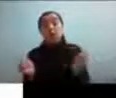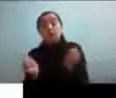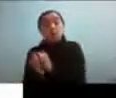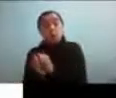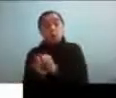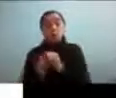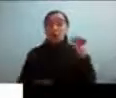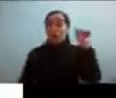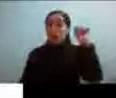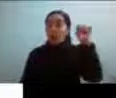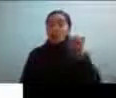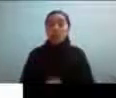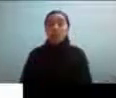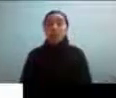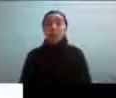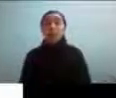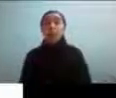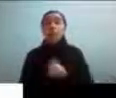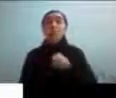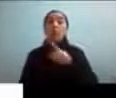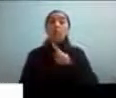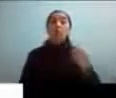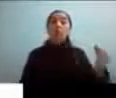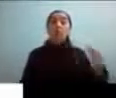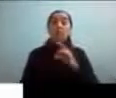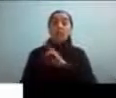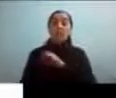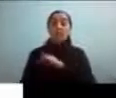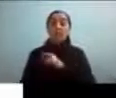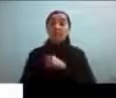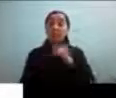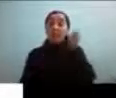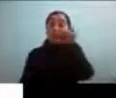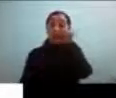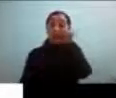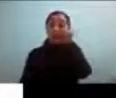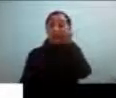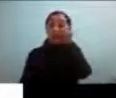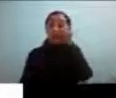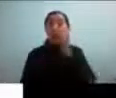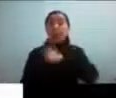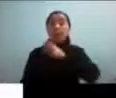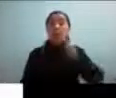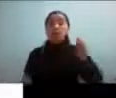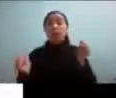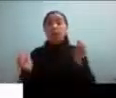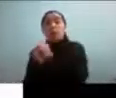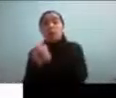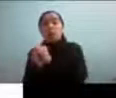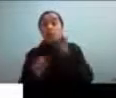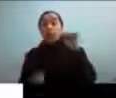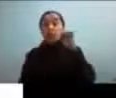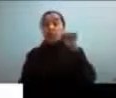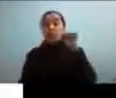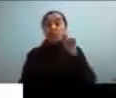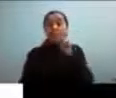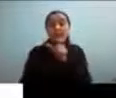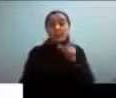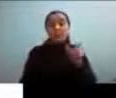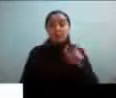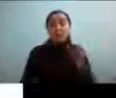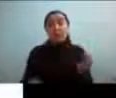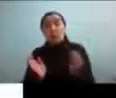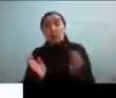yo me fui de Chile con la idea de personas con autismo individuos con autismo